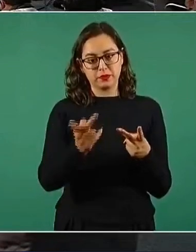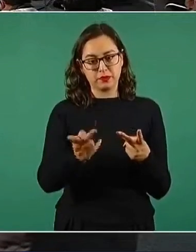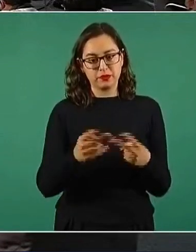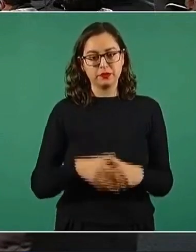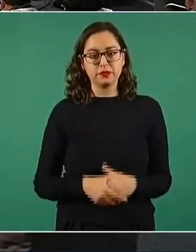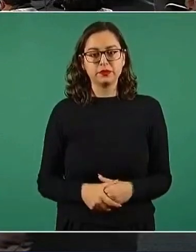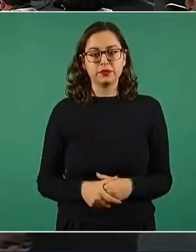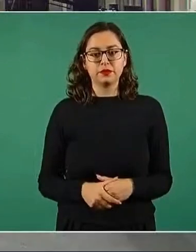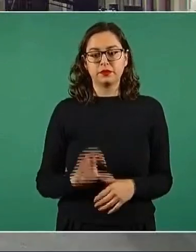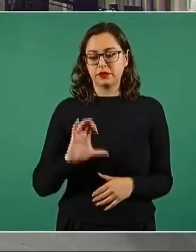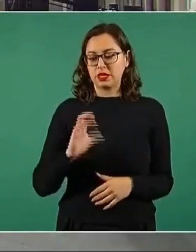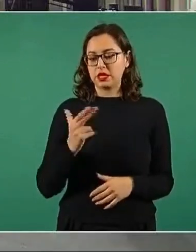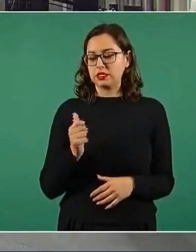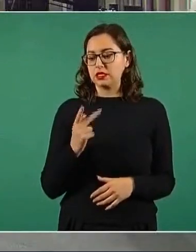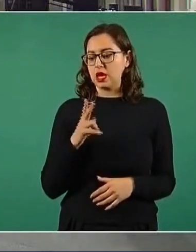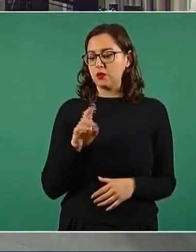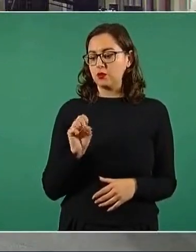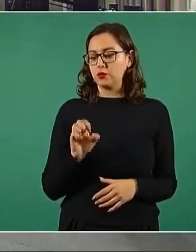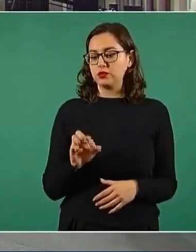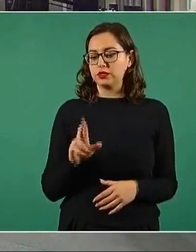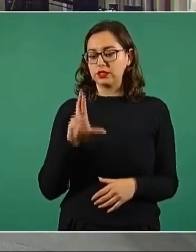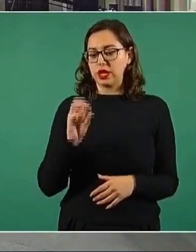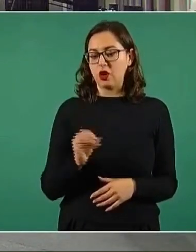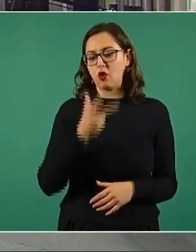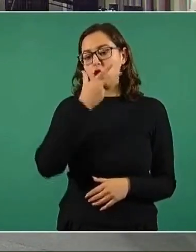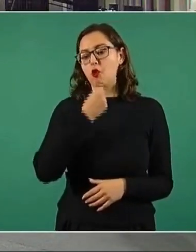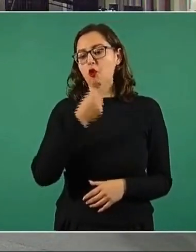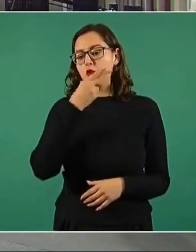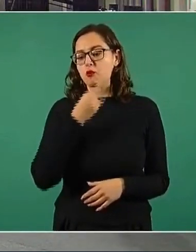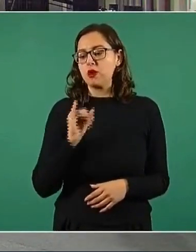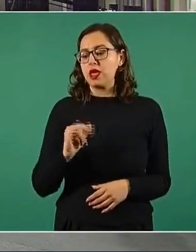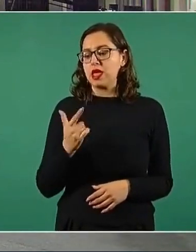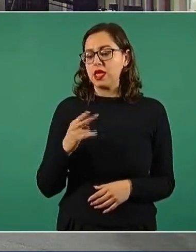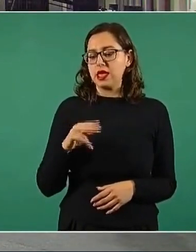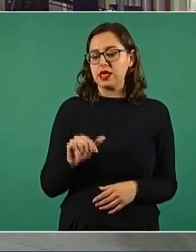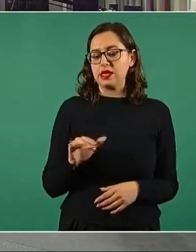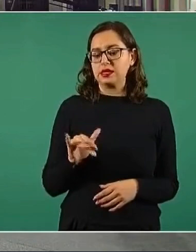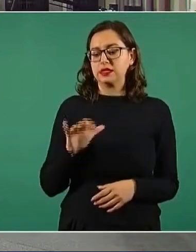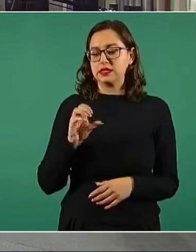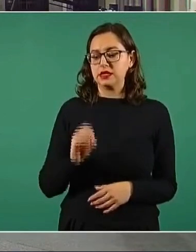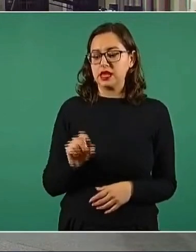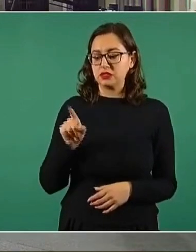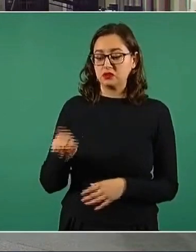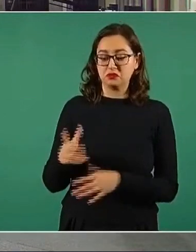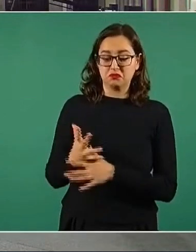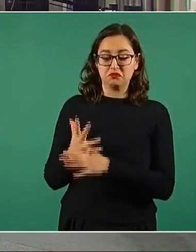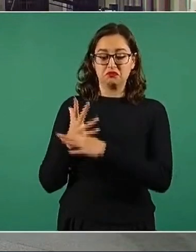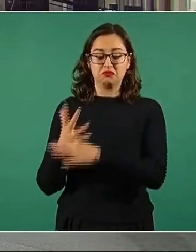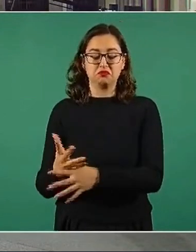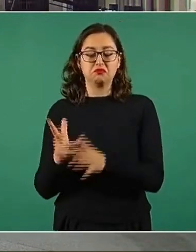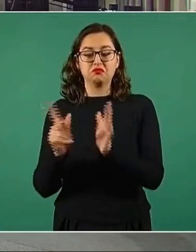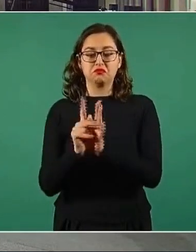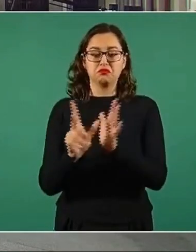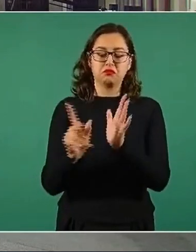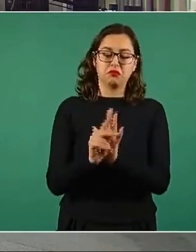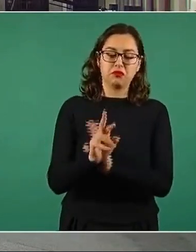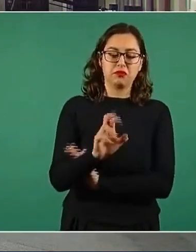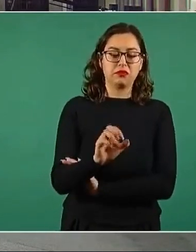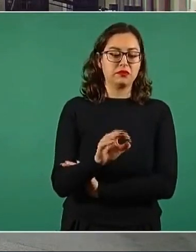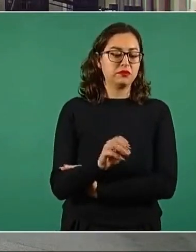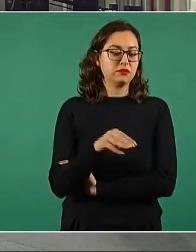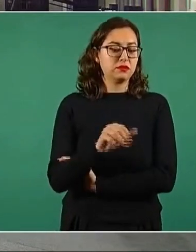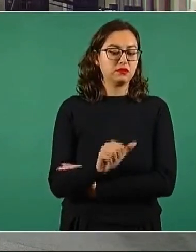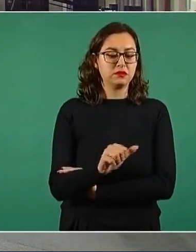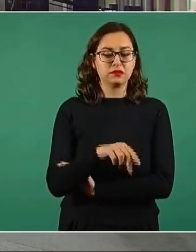El chapucero Ignacio Rodríguez informa que nunca el público lo leerá en Reforma o en el Universal y tampoco lo verá en Televisa